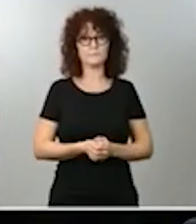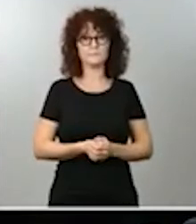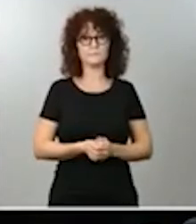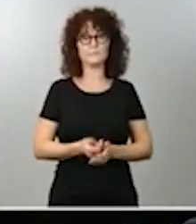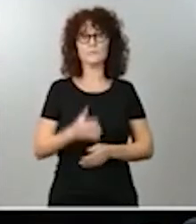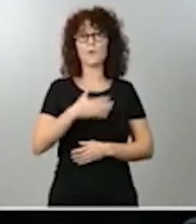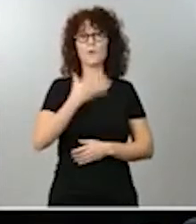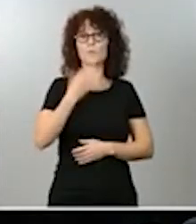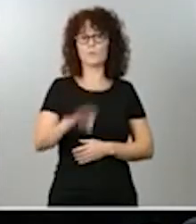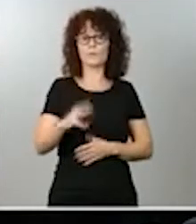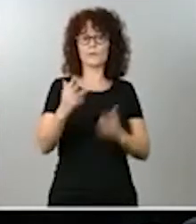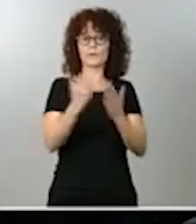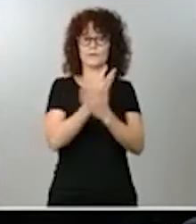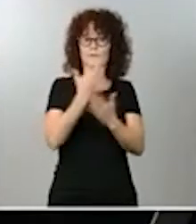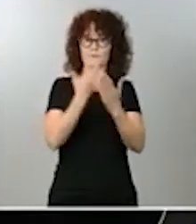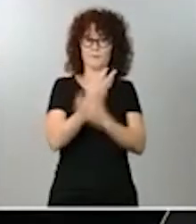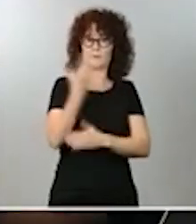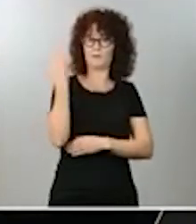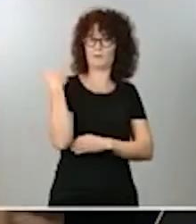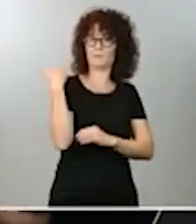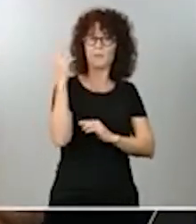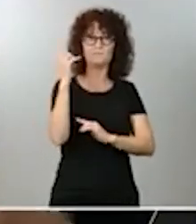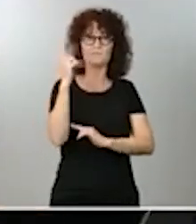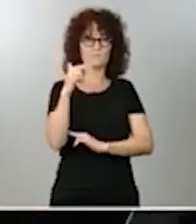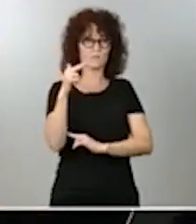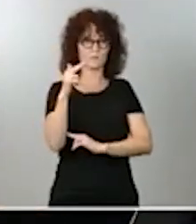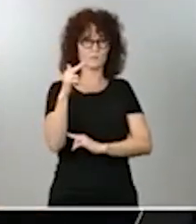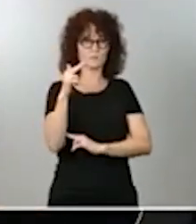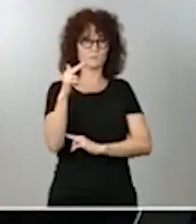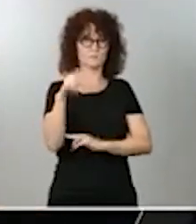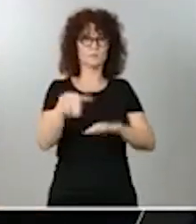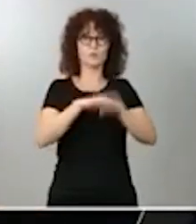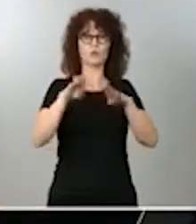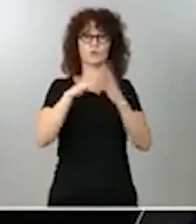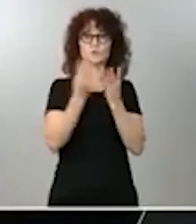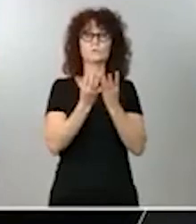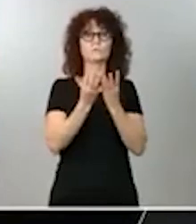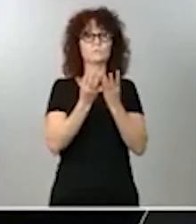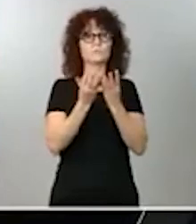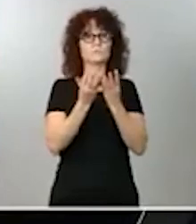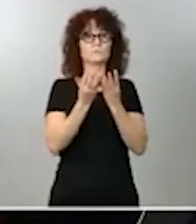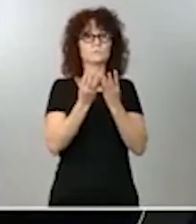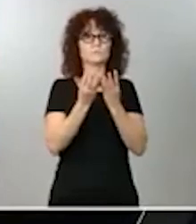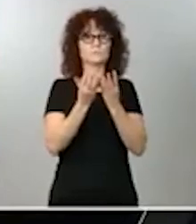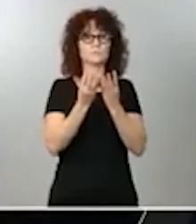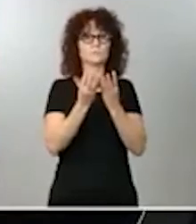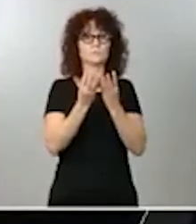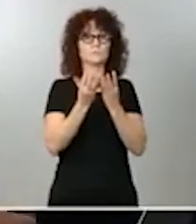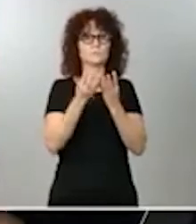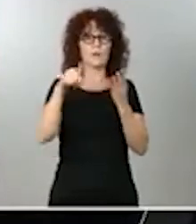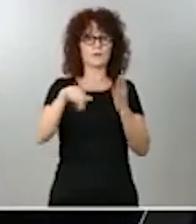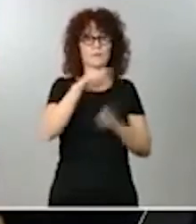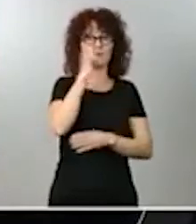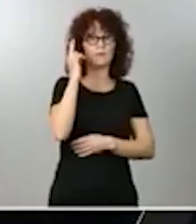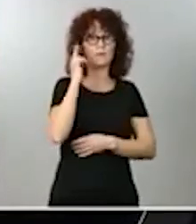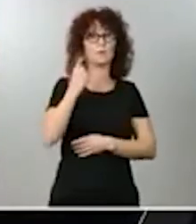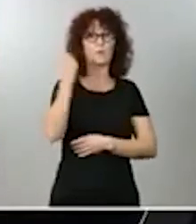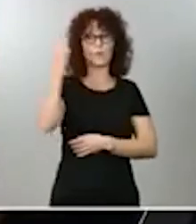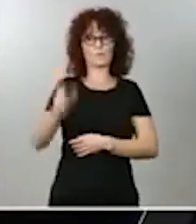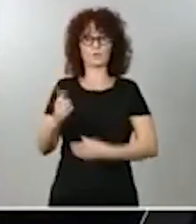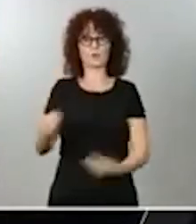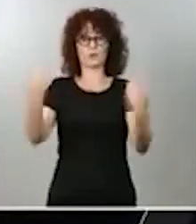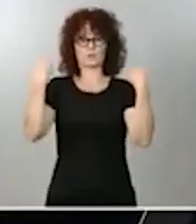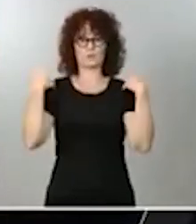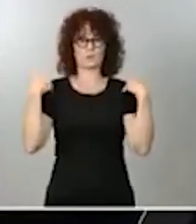aprobación del Consejo de Ministros no se designó un mando único para el estado de alarma en Madrid. No sé si se hizo por algún motivo especial.